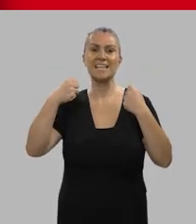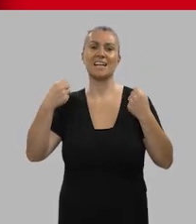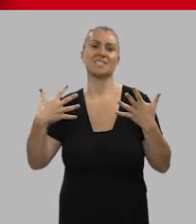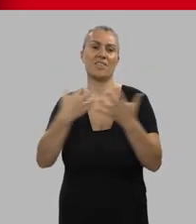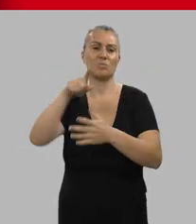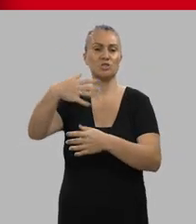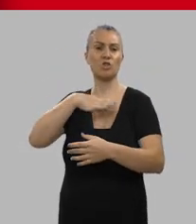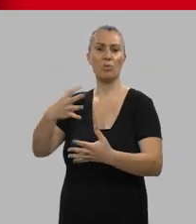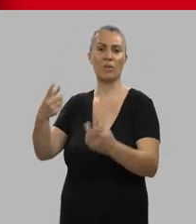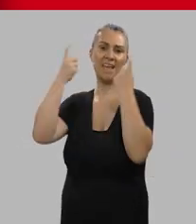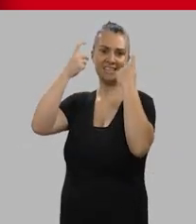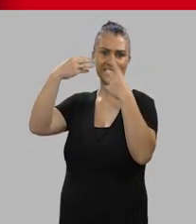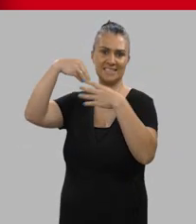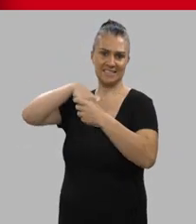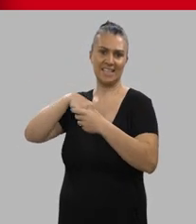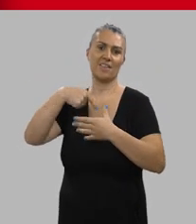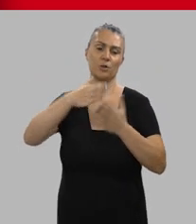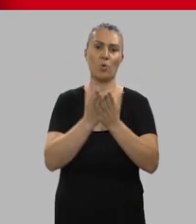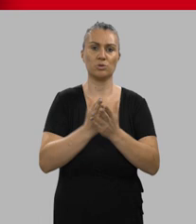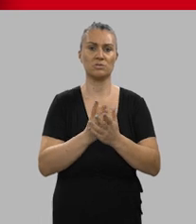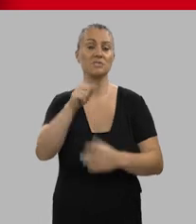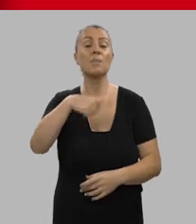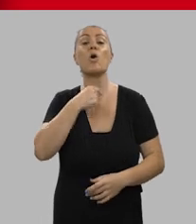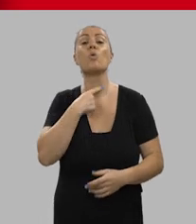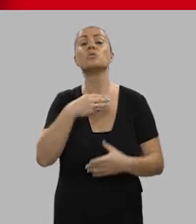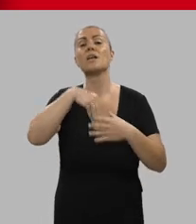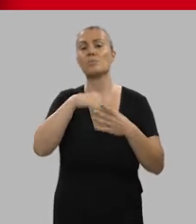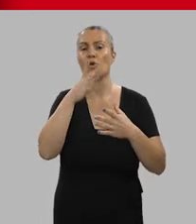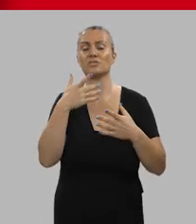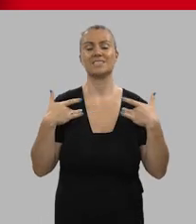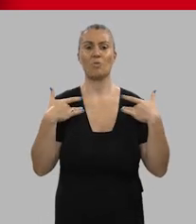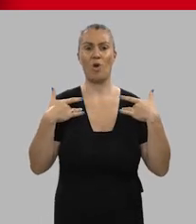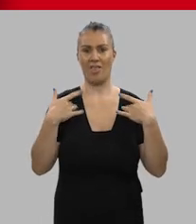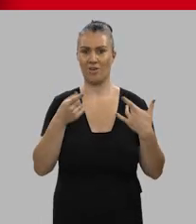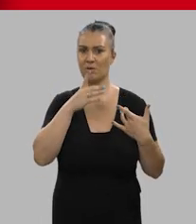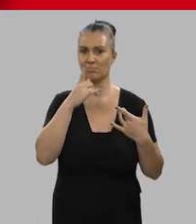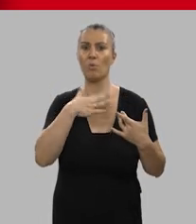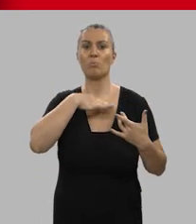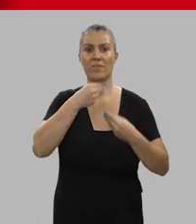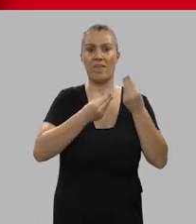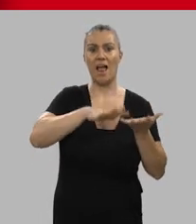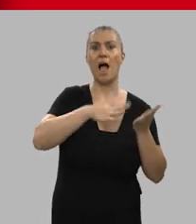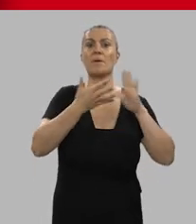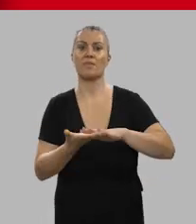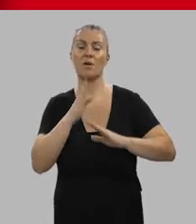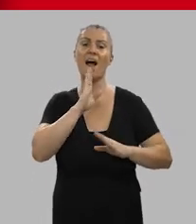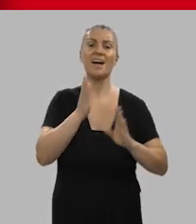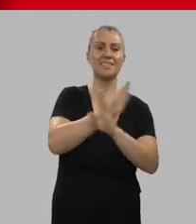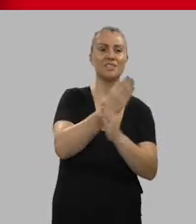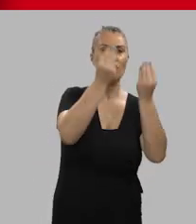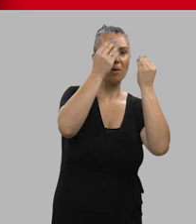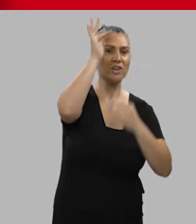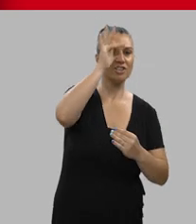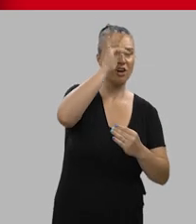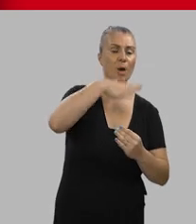y en todo lo que te puedan enseñar dentro del curso. Nos gustó mucho también la parte del simulador porque por fin te permite aplicar toda la parte que te has dado de formación